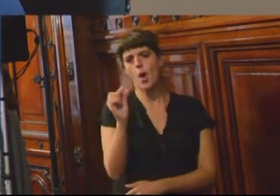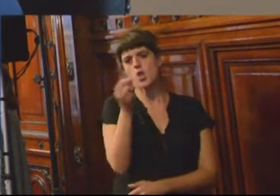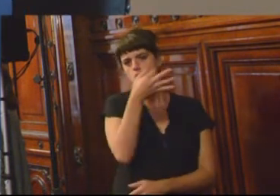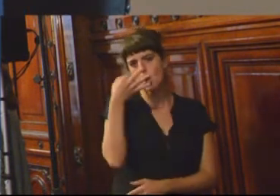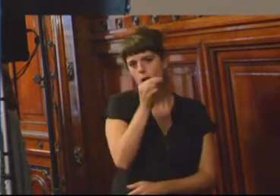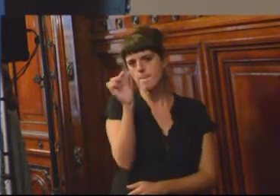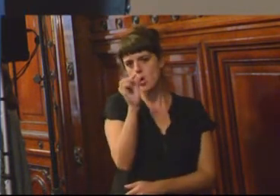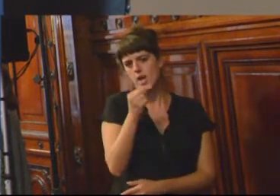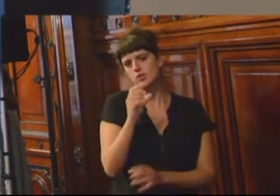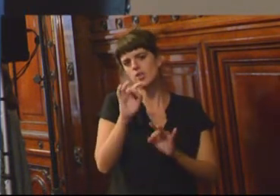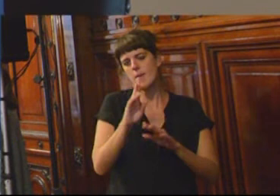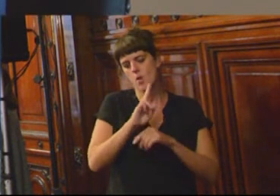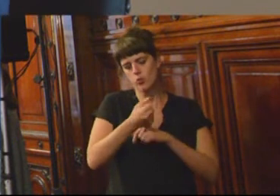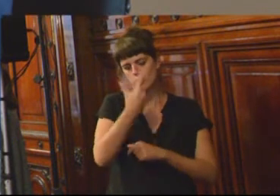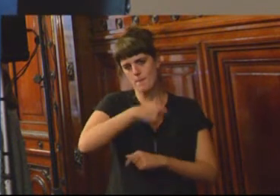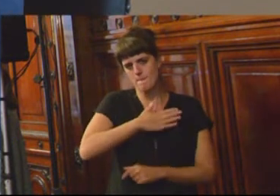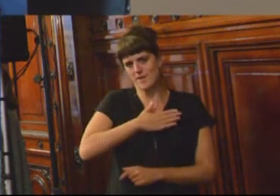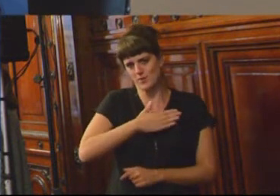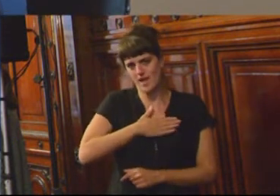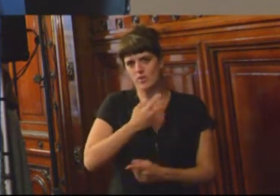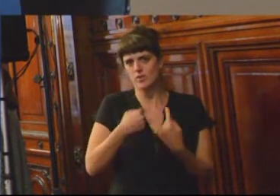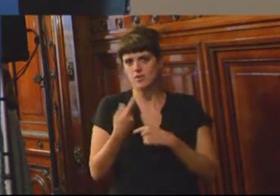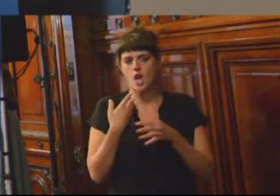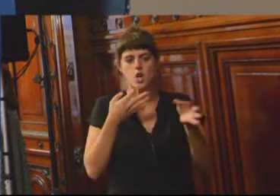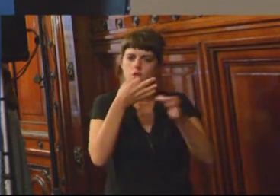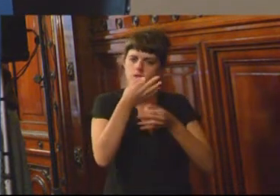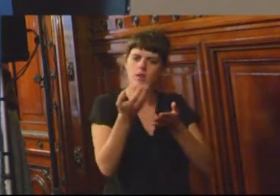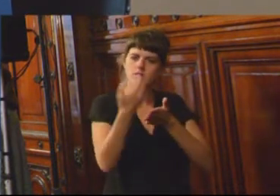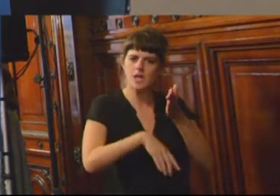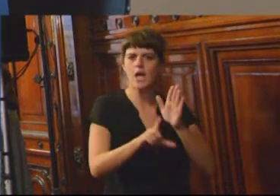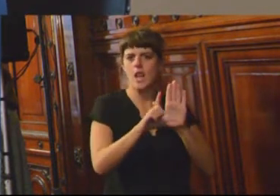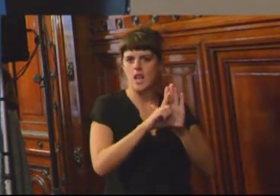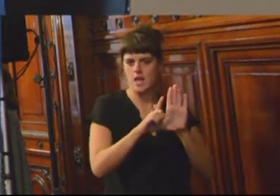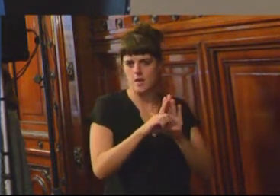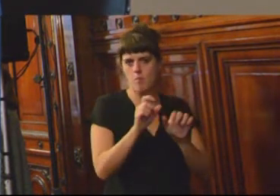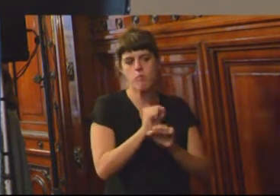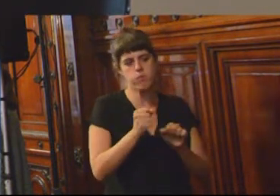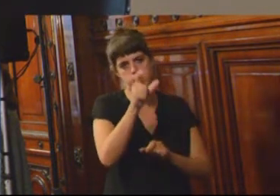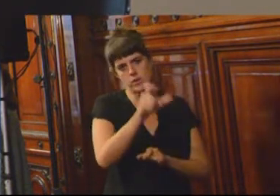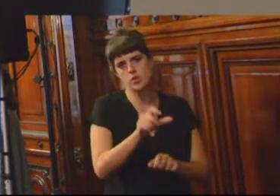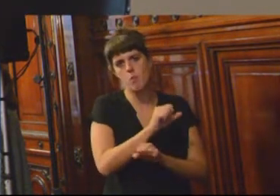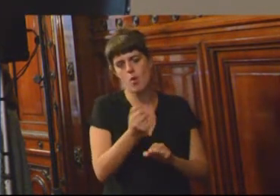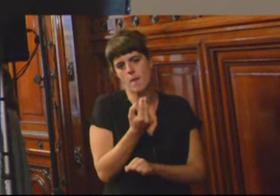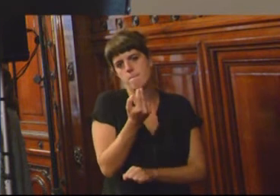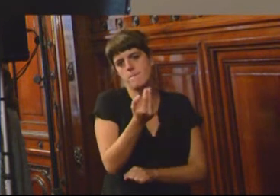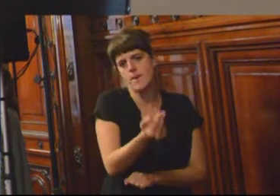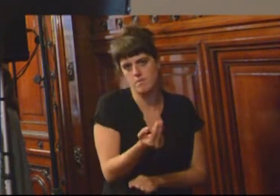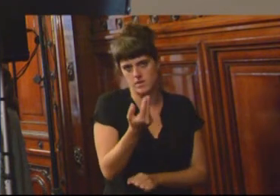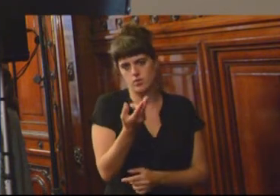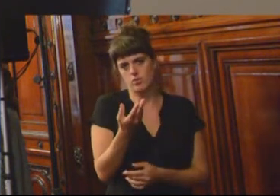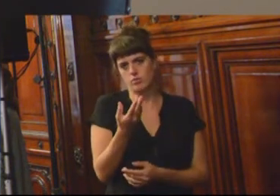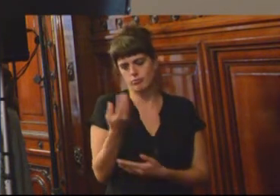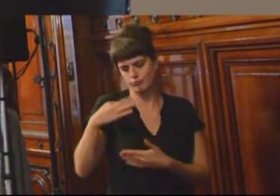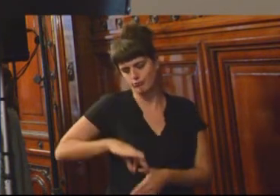para uso personal. Entonces, porque con esa sola medida podría producir un cambio radical